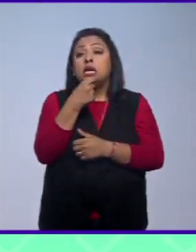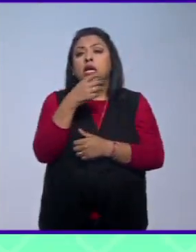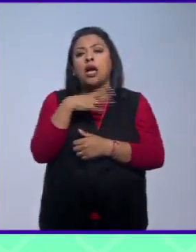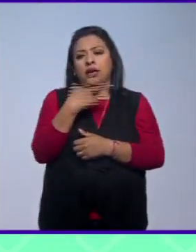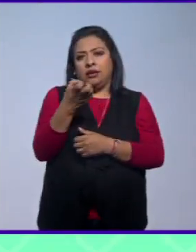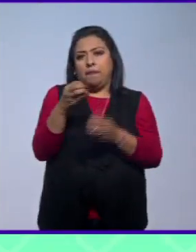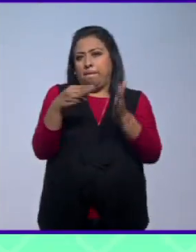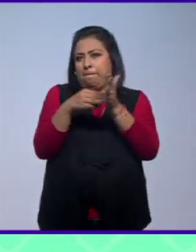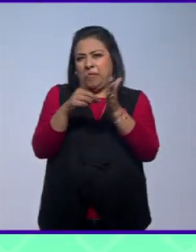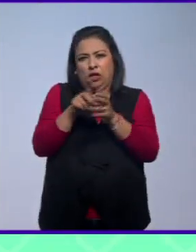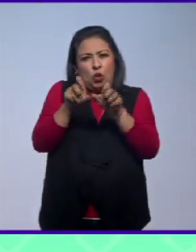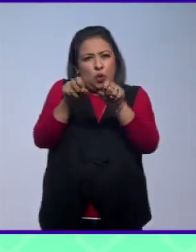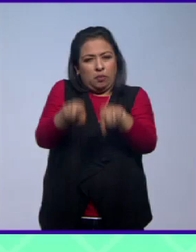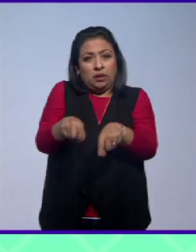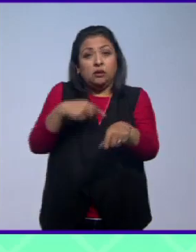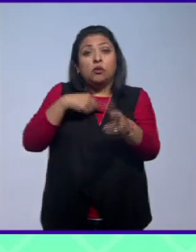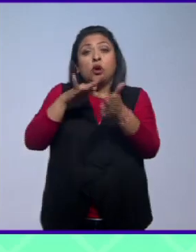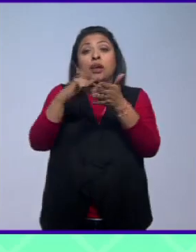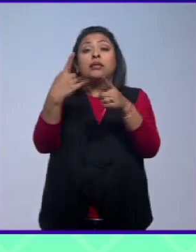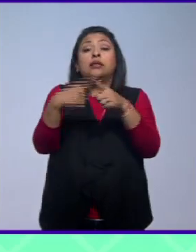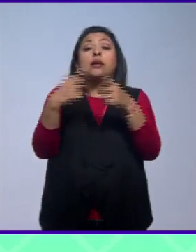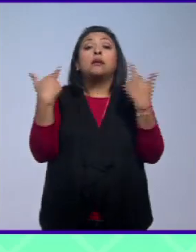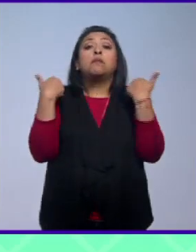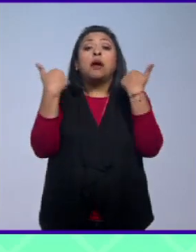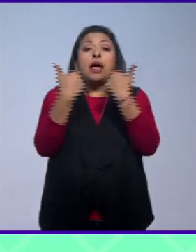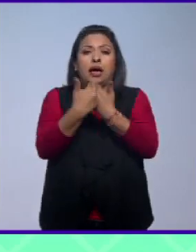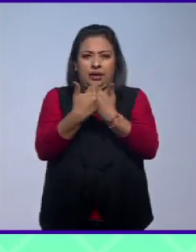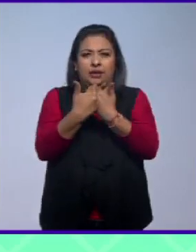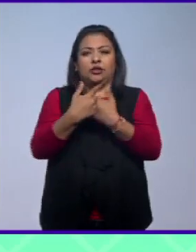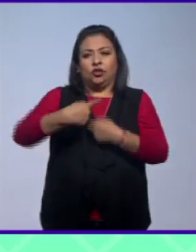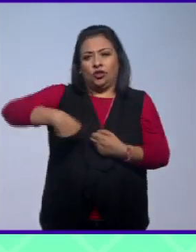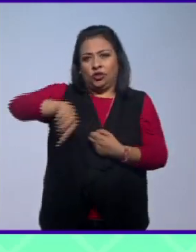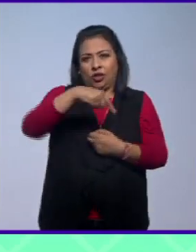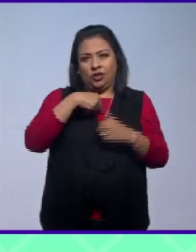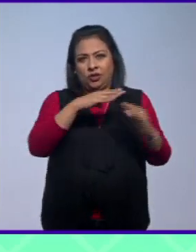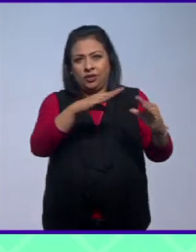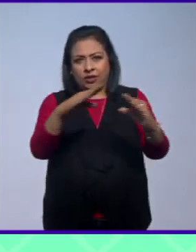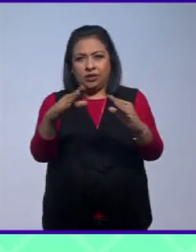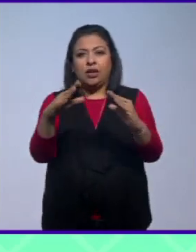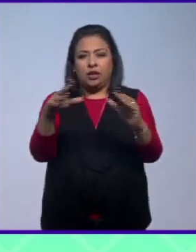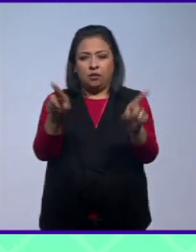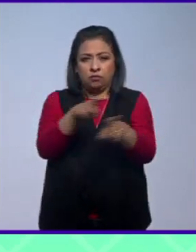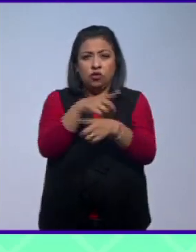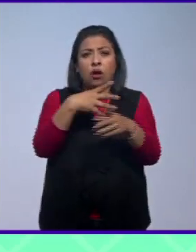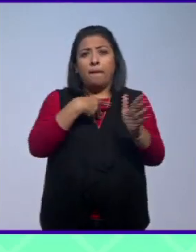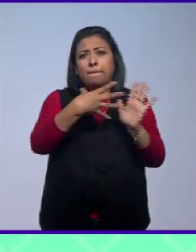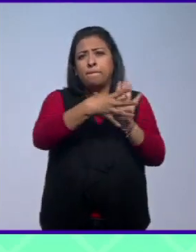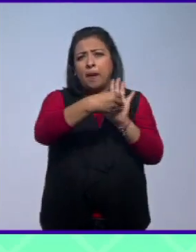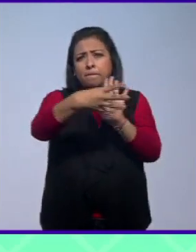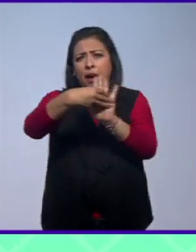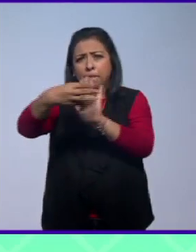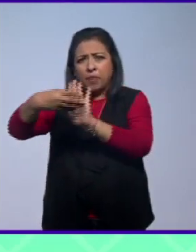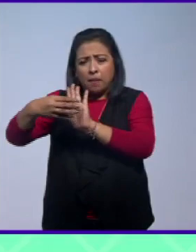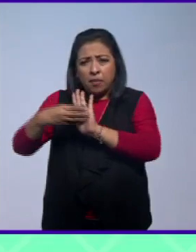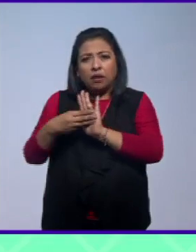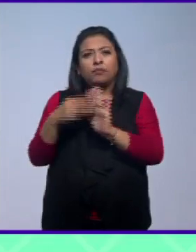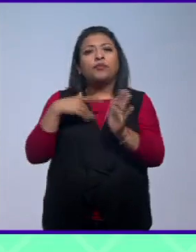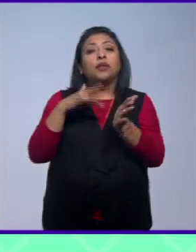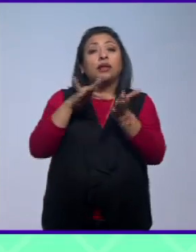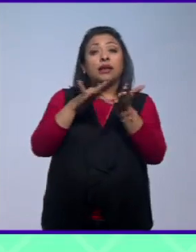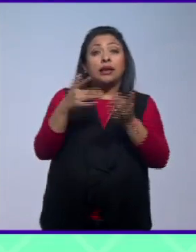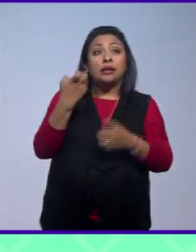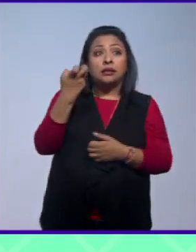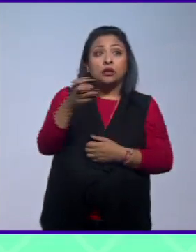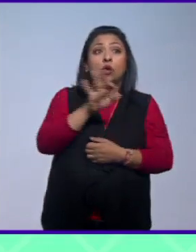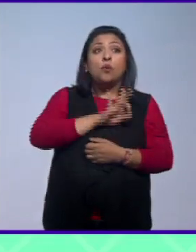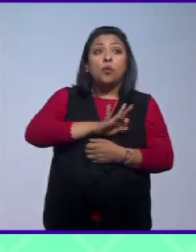método. Gracias a los maestros, a mis colegas, los maestros de música que multiplican esto, gracias a eso